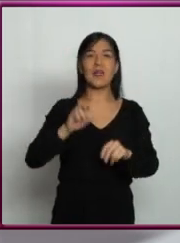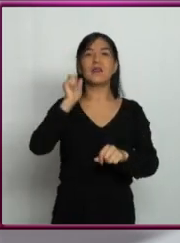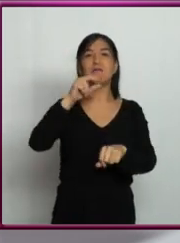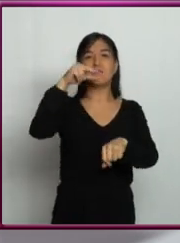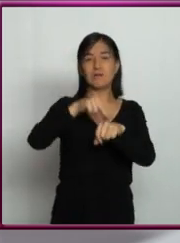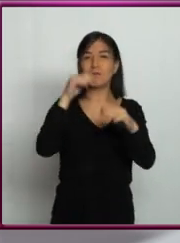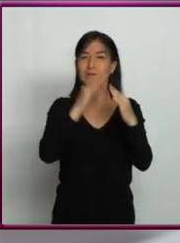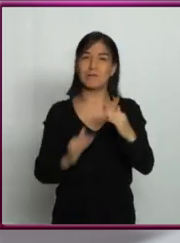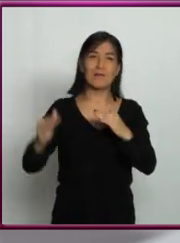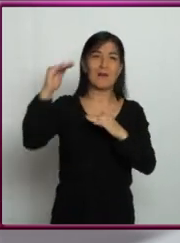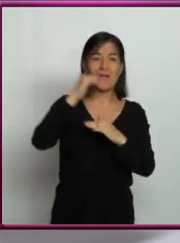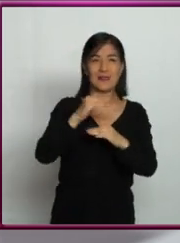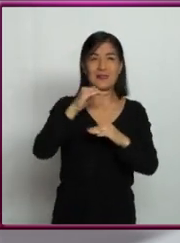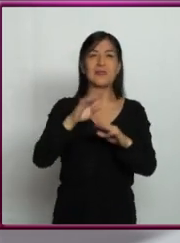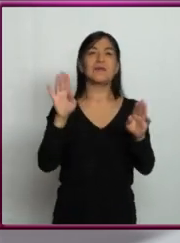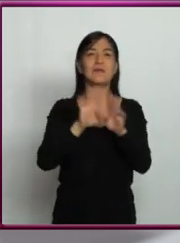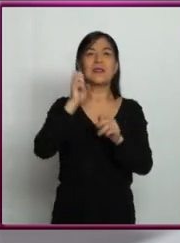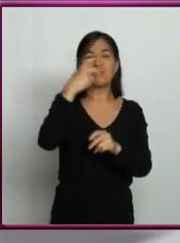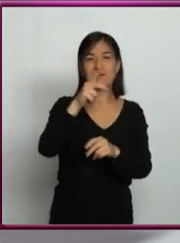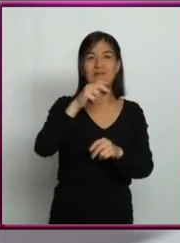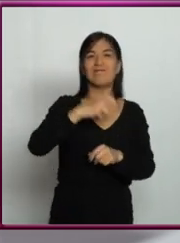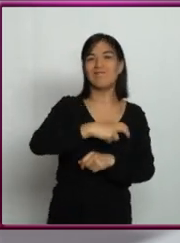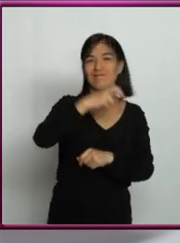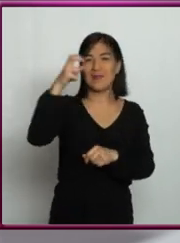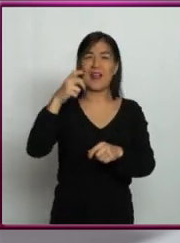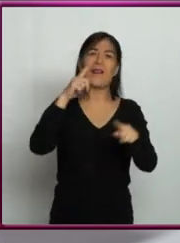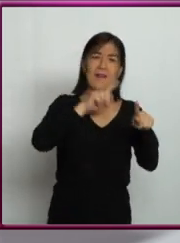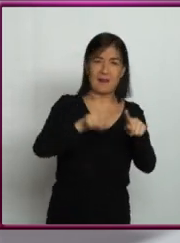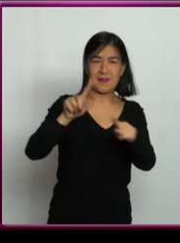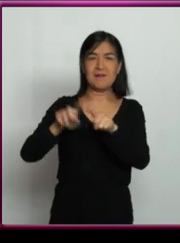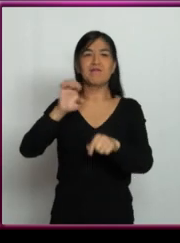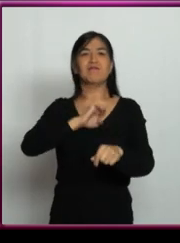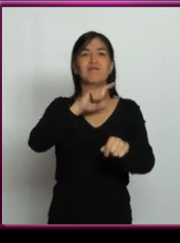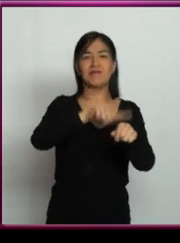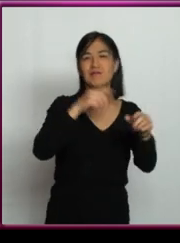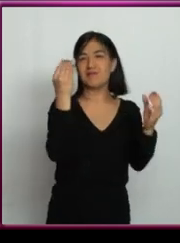en astronomía, hay diferentes especialidades